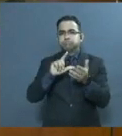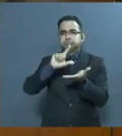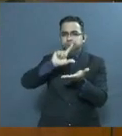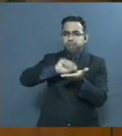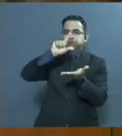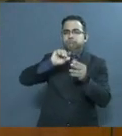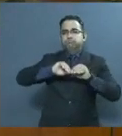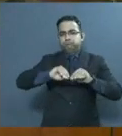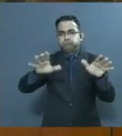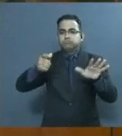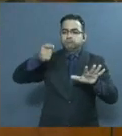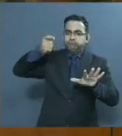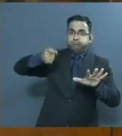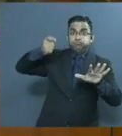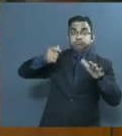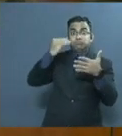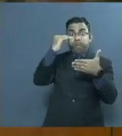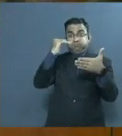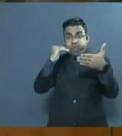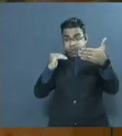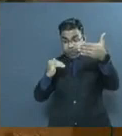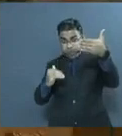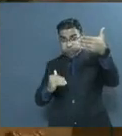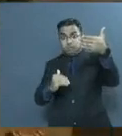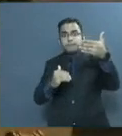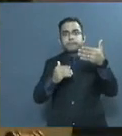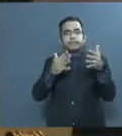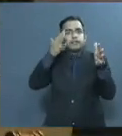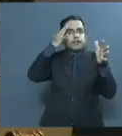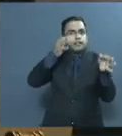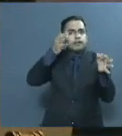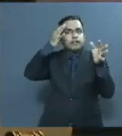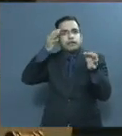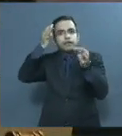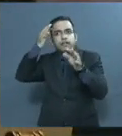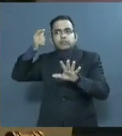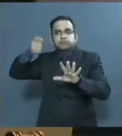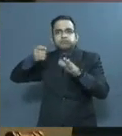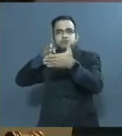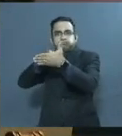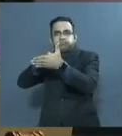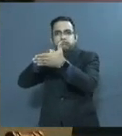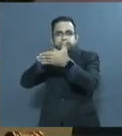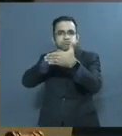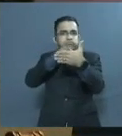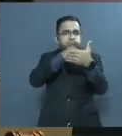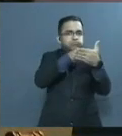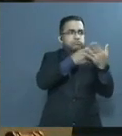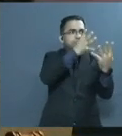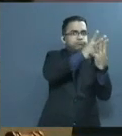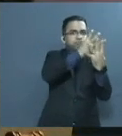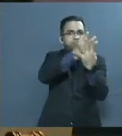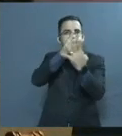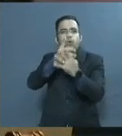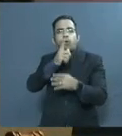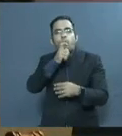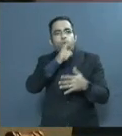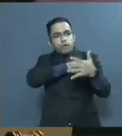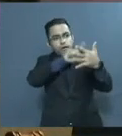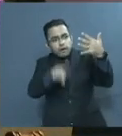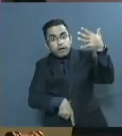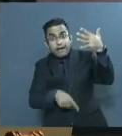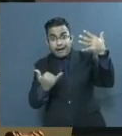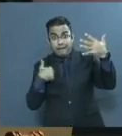año 2020. El documento recopilará las decisiones de mayor relevancia emitidas por la Suprema Corte de Justicia.